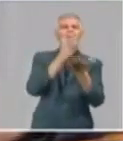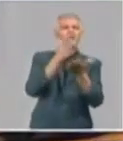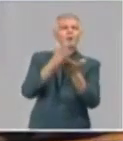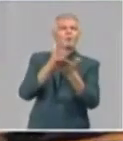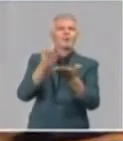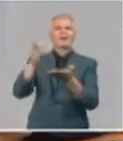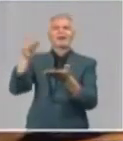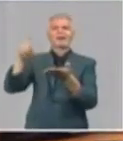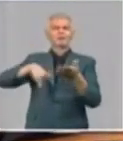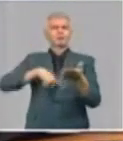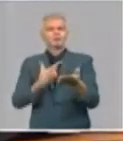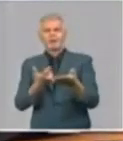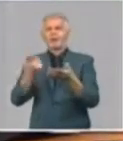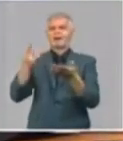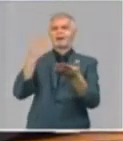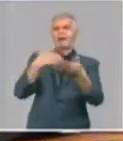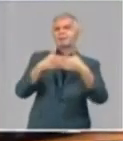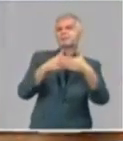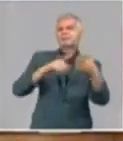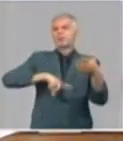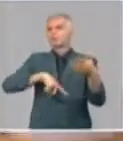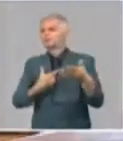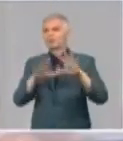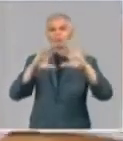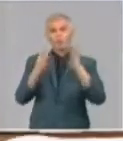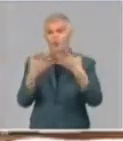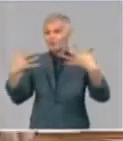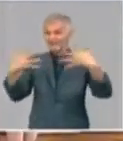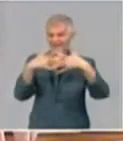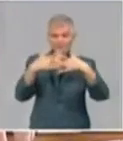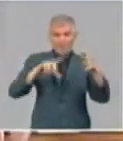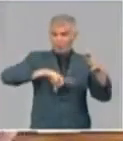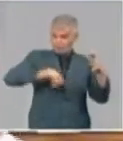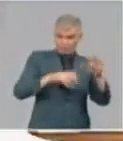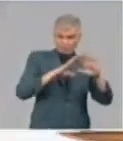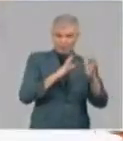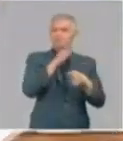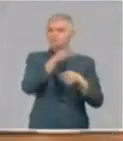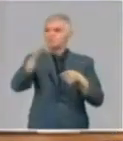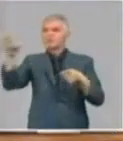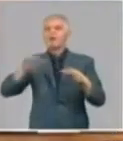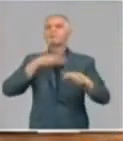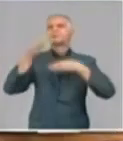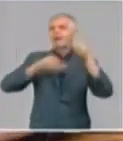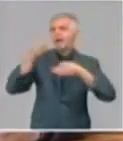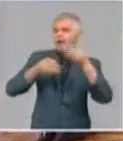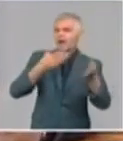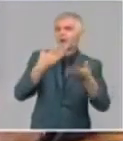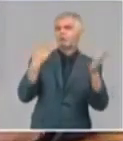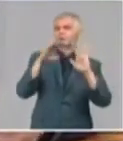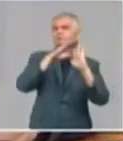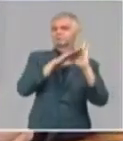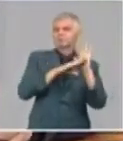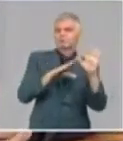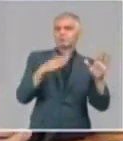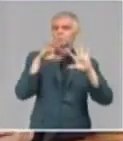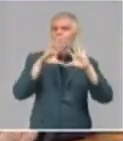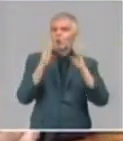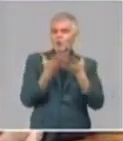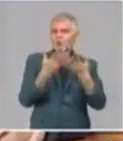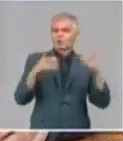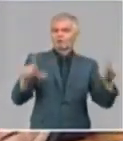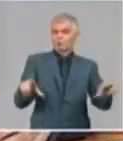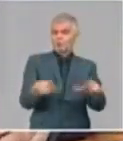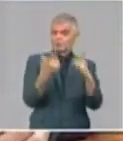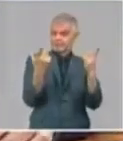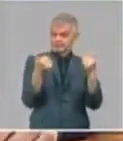instituciones y empresas de la cultura se implementaron las medidas indicadas por el Ministerio de